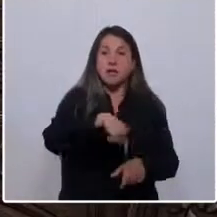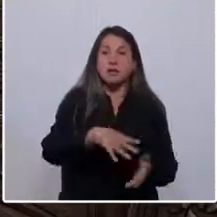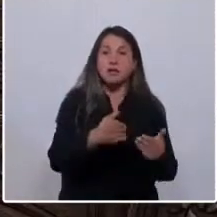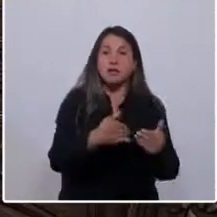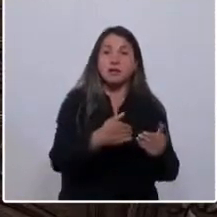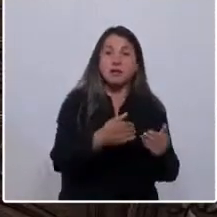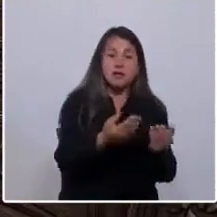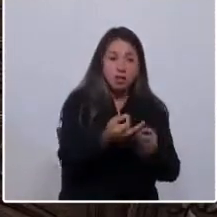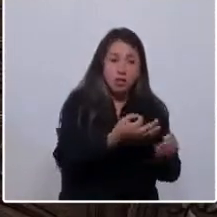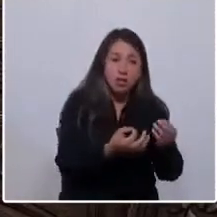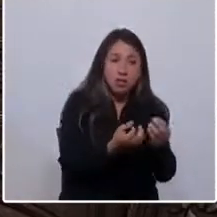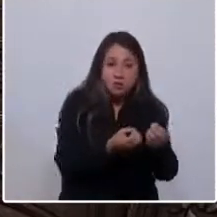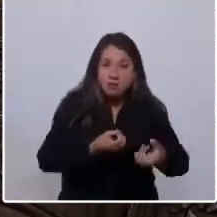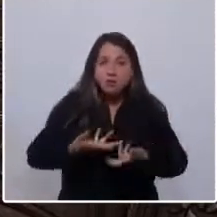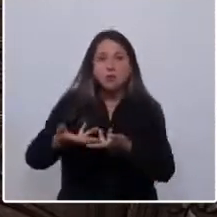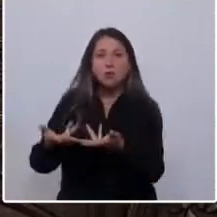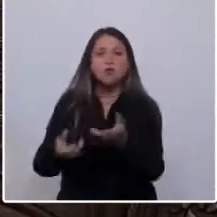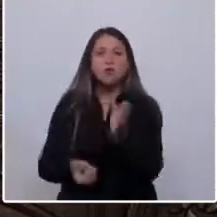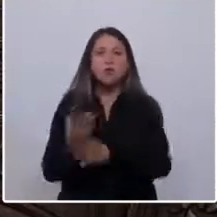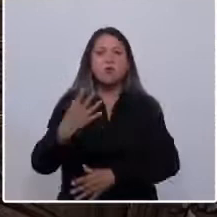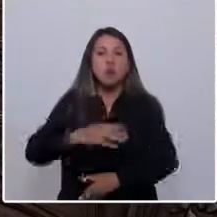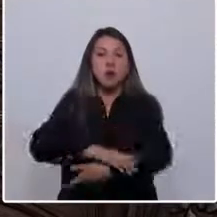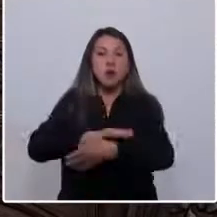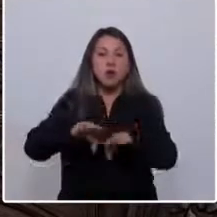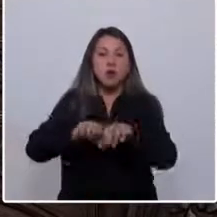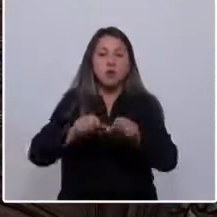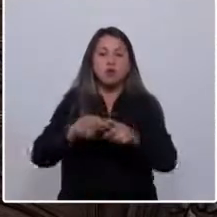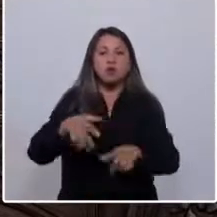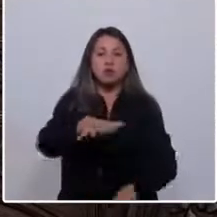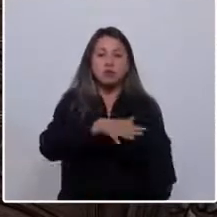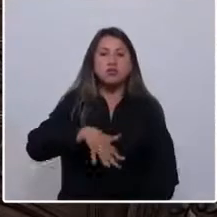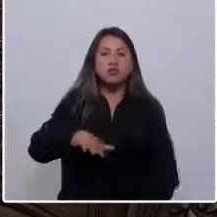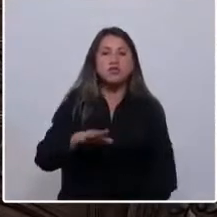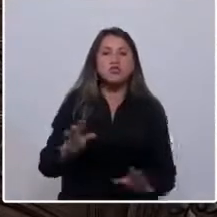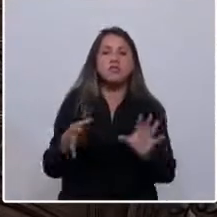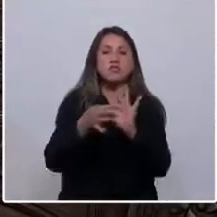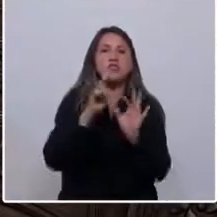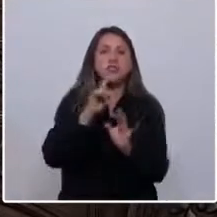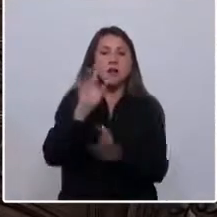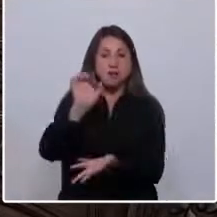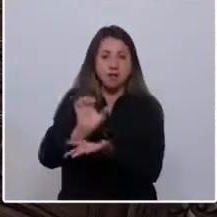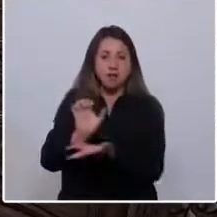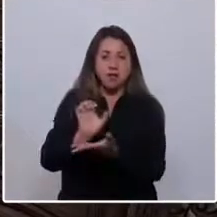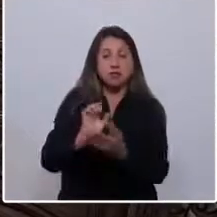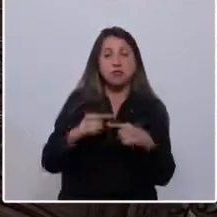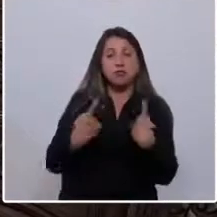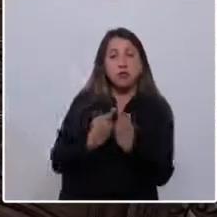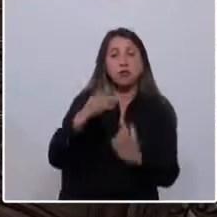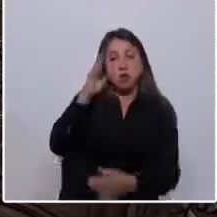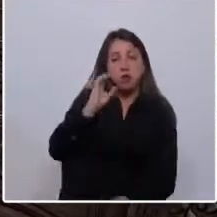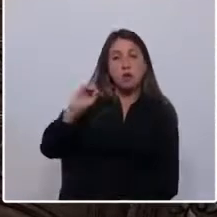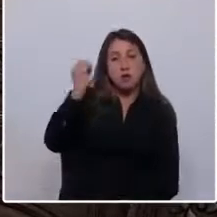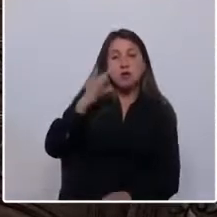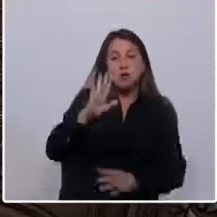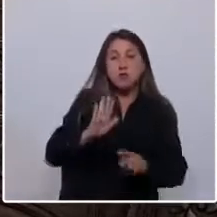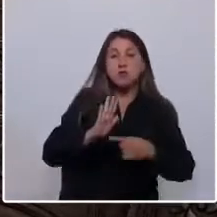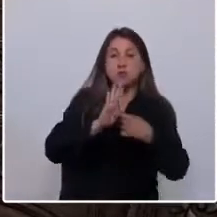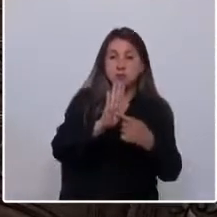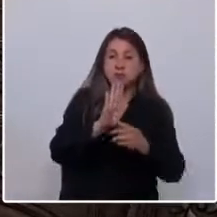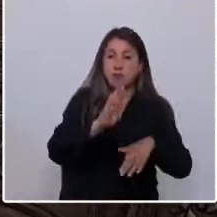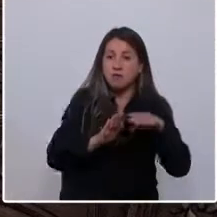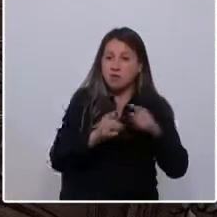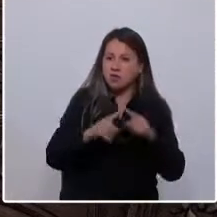establezcamos un nuevo trato social para ellos con el Estado. Si bien nuestras opiniones y como lo hemos demostrado son válidamente